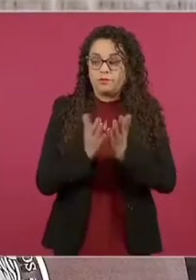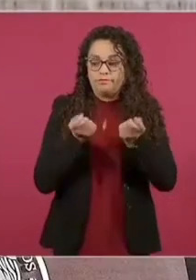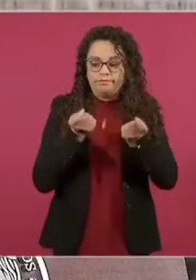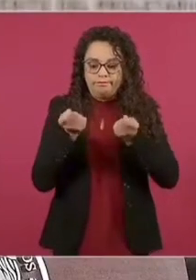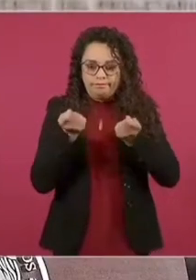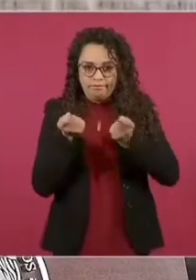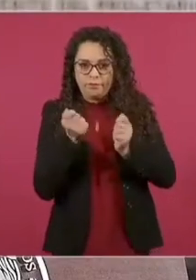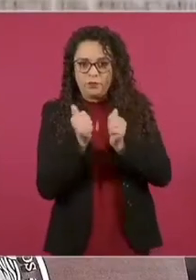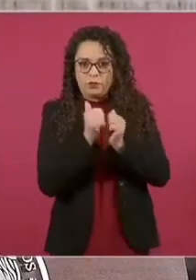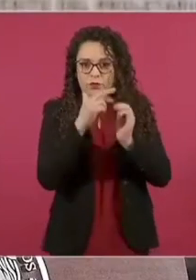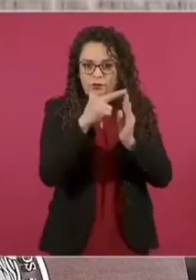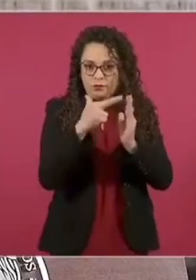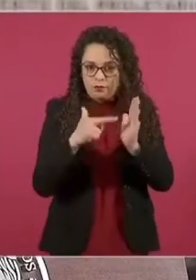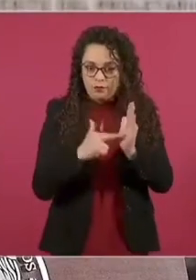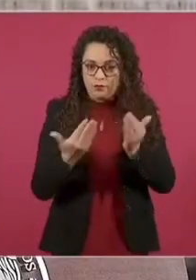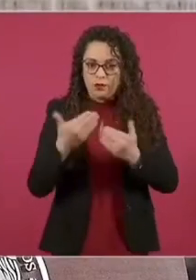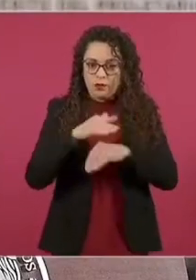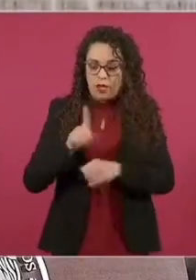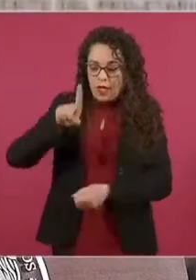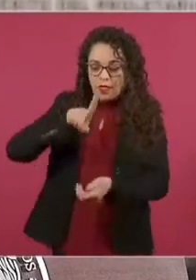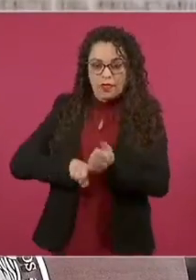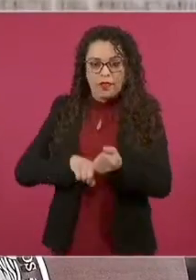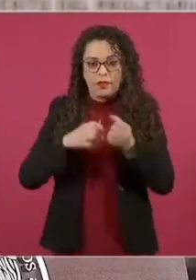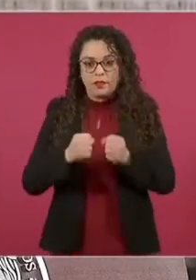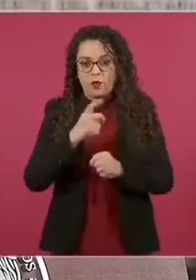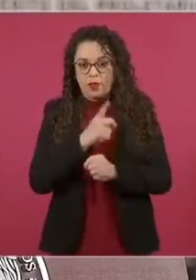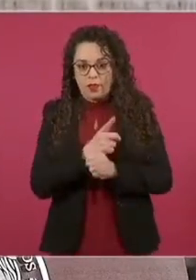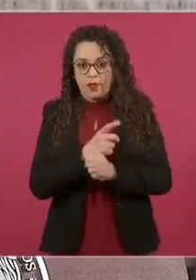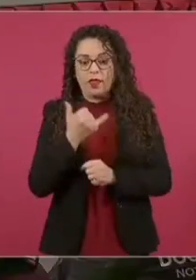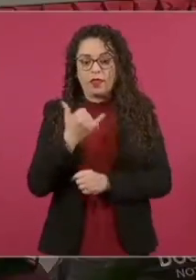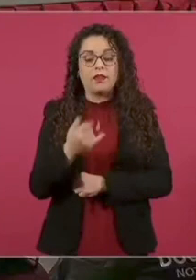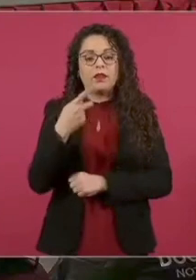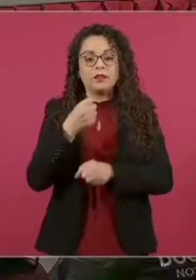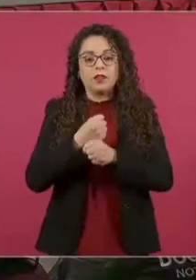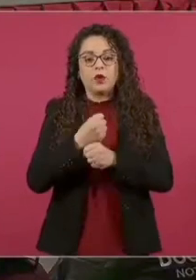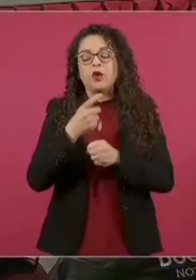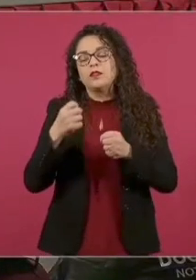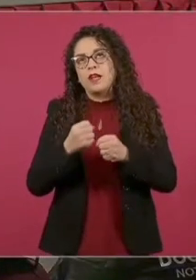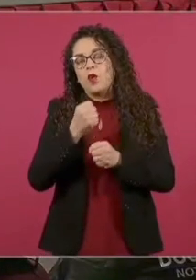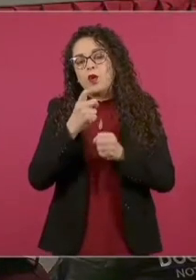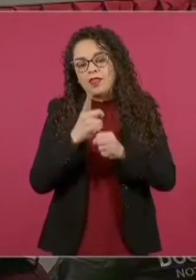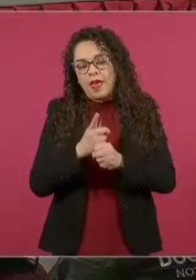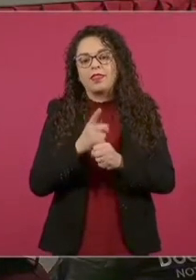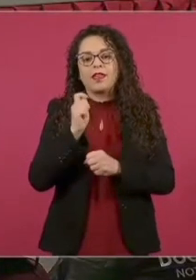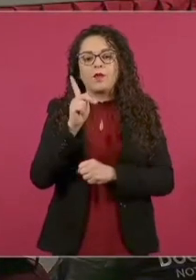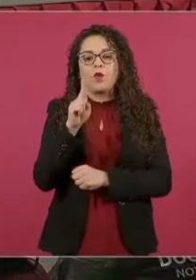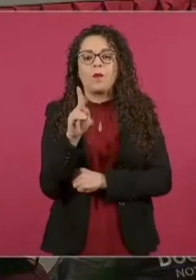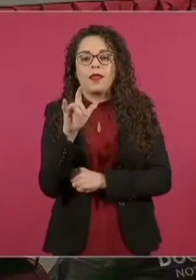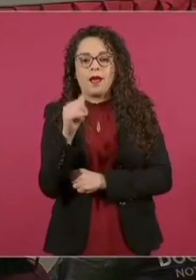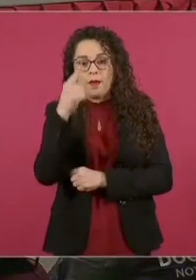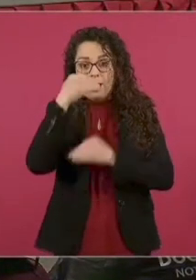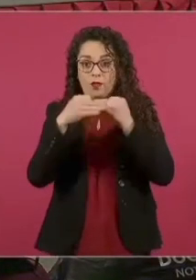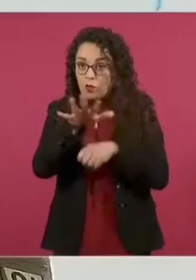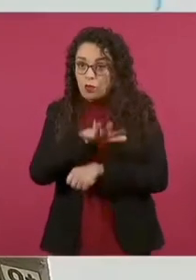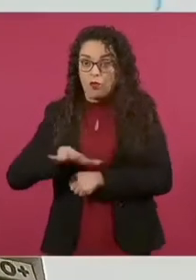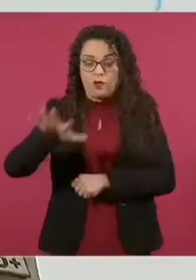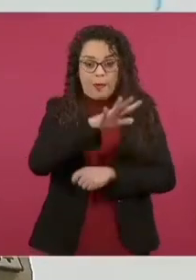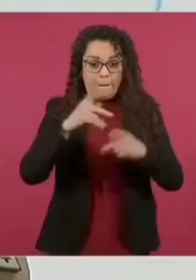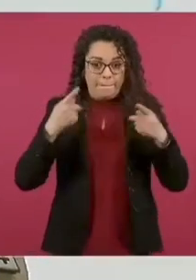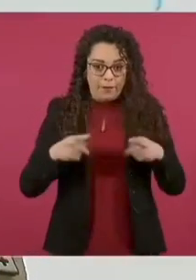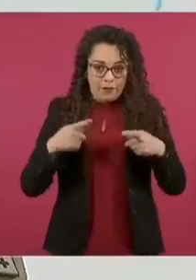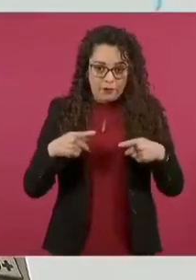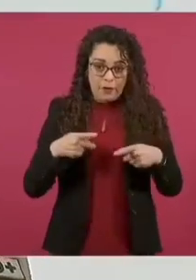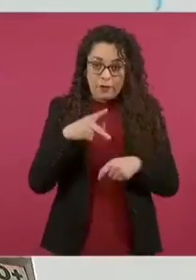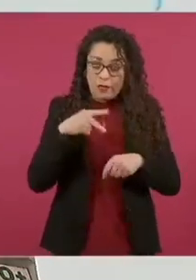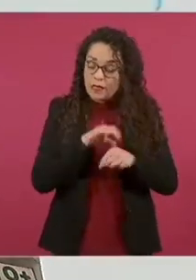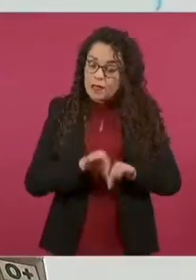Fuerza Aérea en seguridad interior y en seguridad pública, que podamos tener las bases